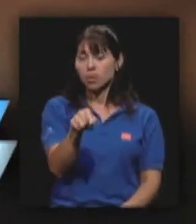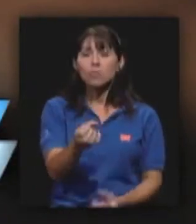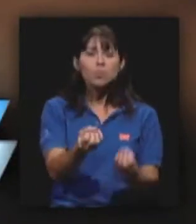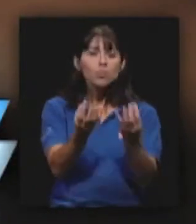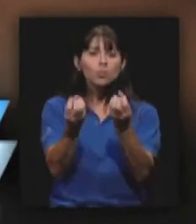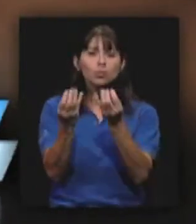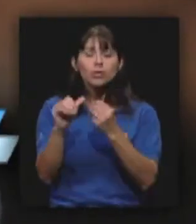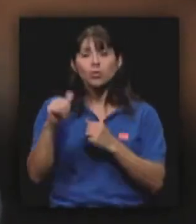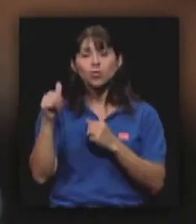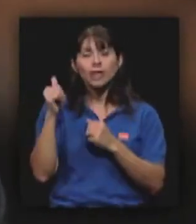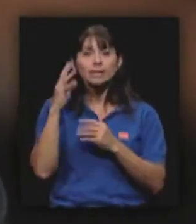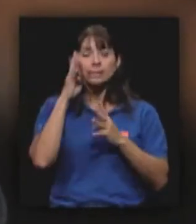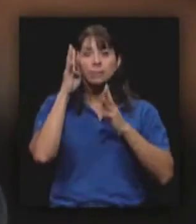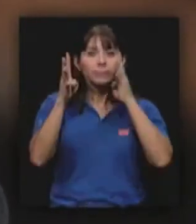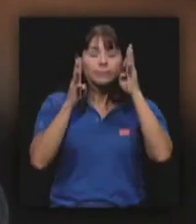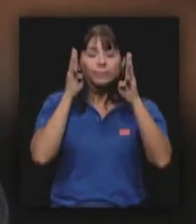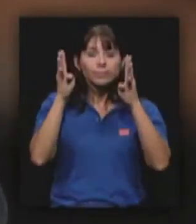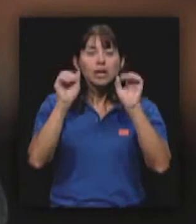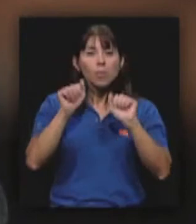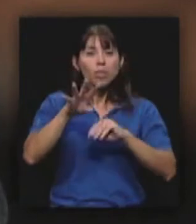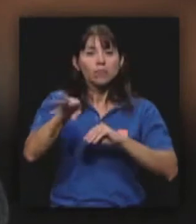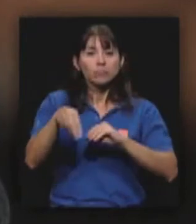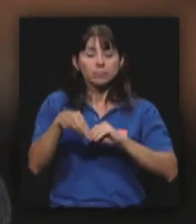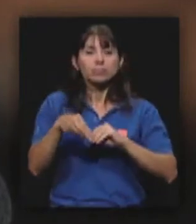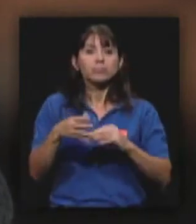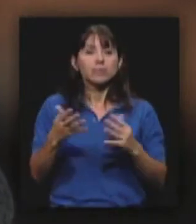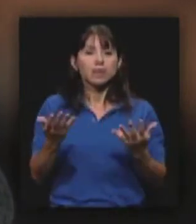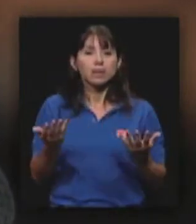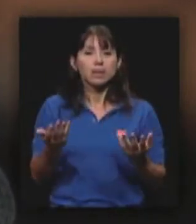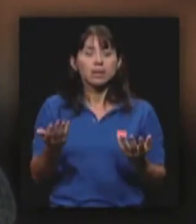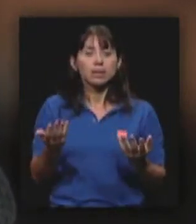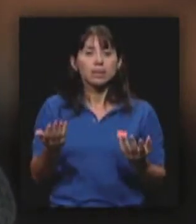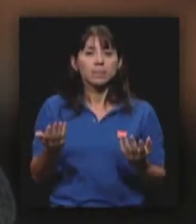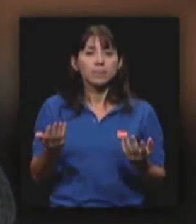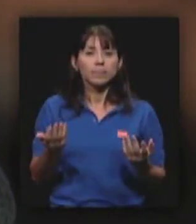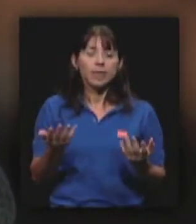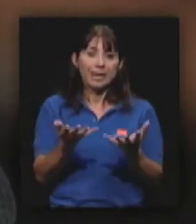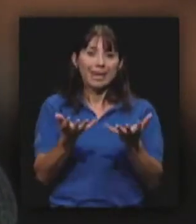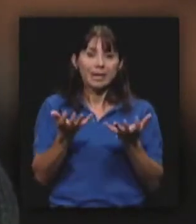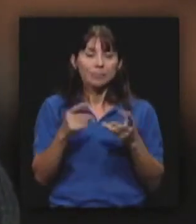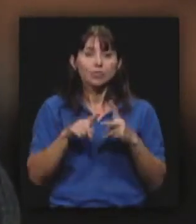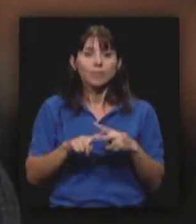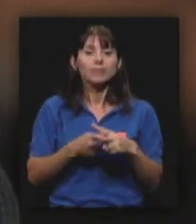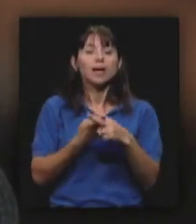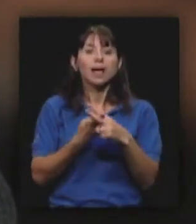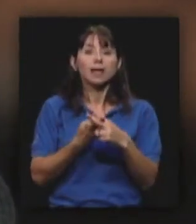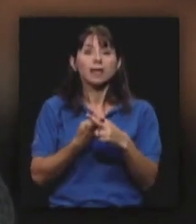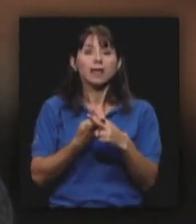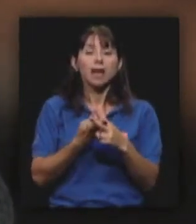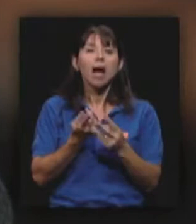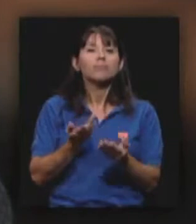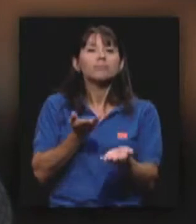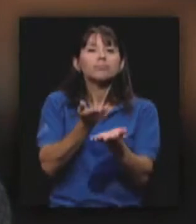iniciativas que pueden sumarse a lo ya mencionado y queremos empezar a